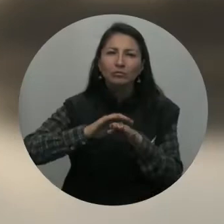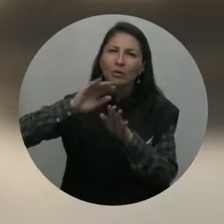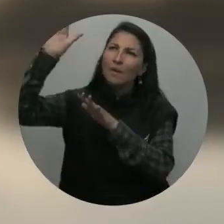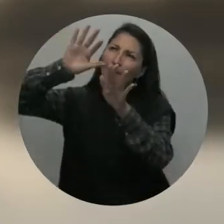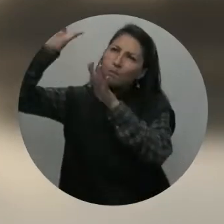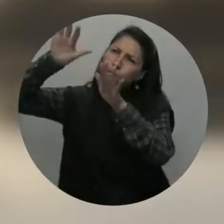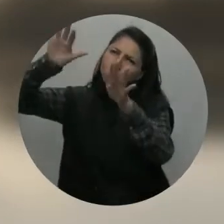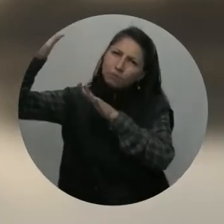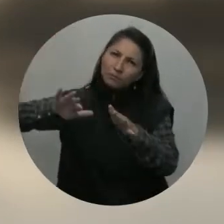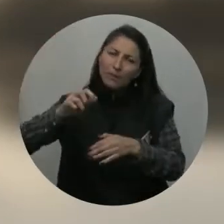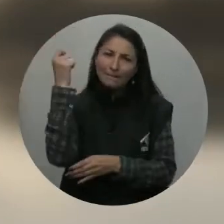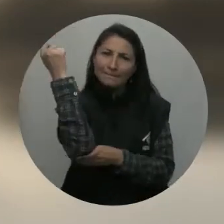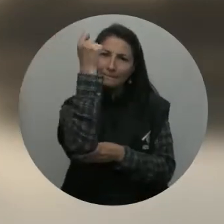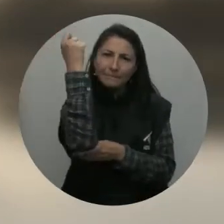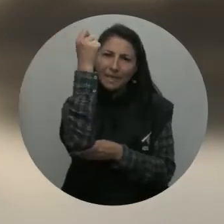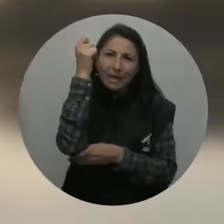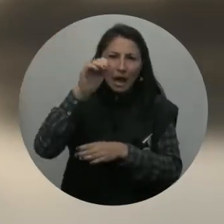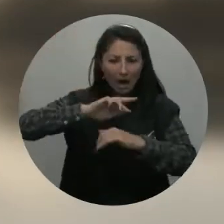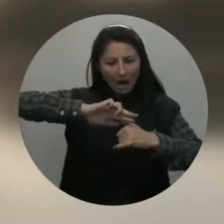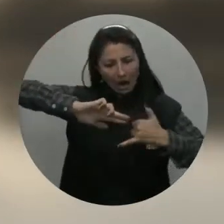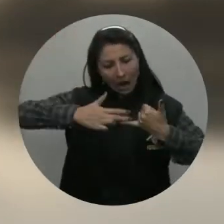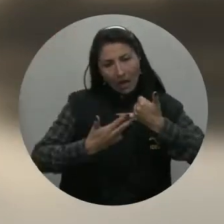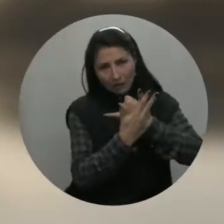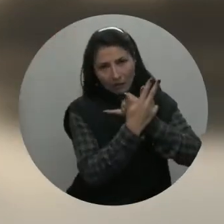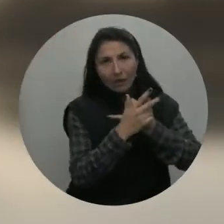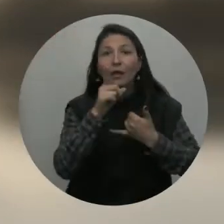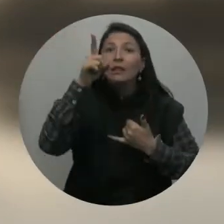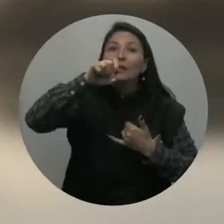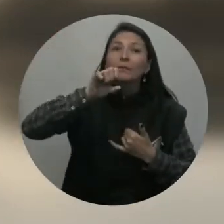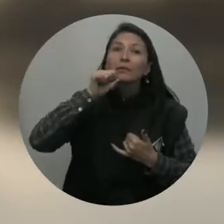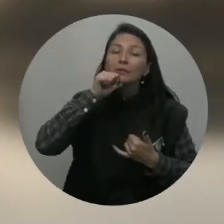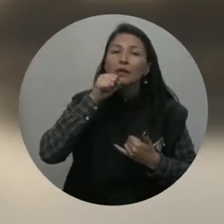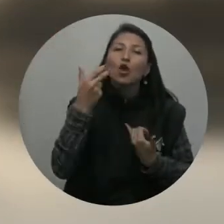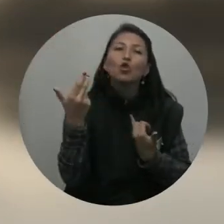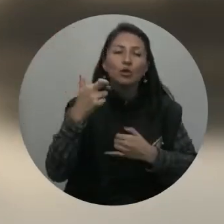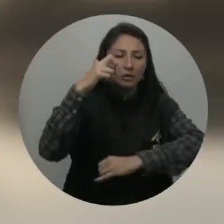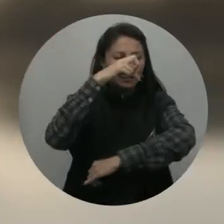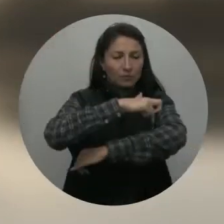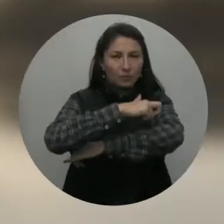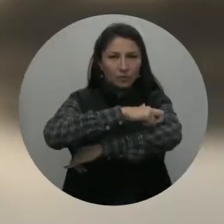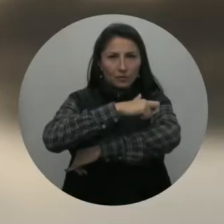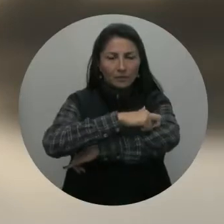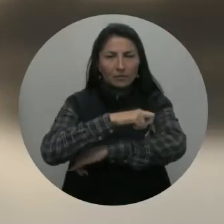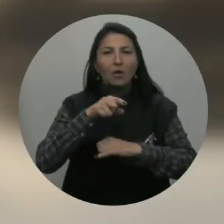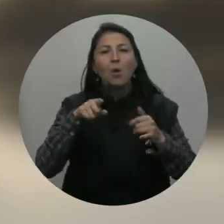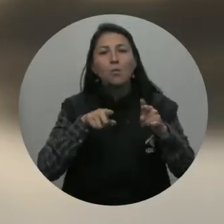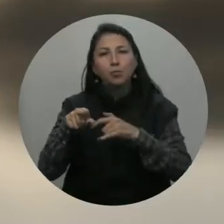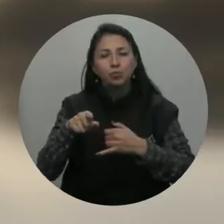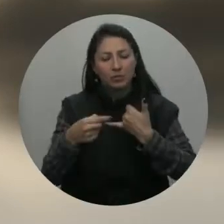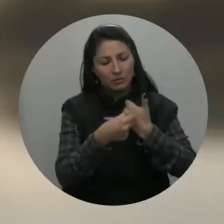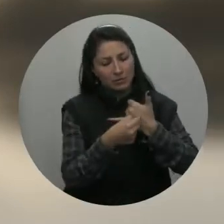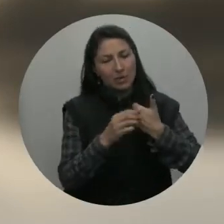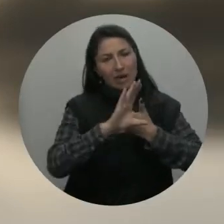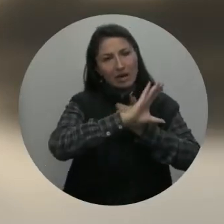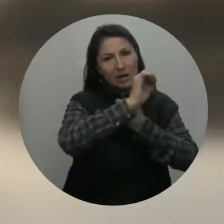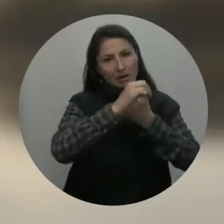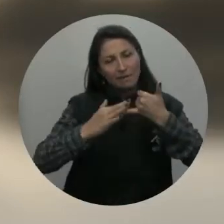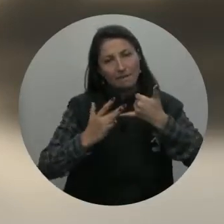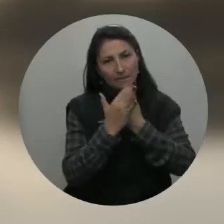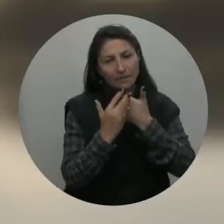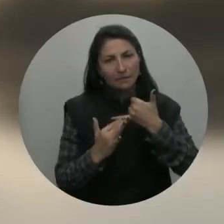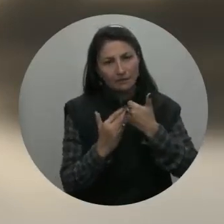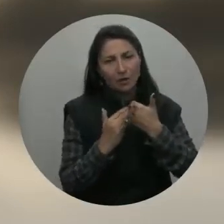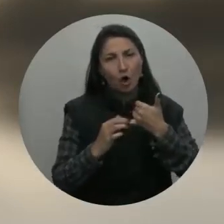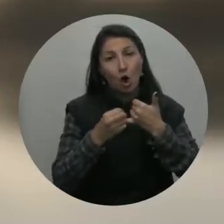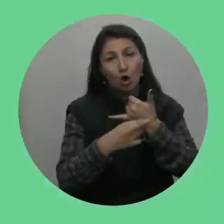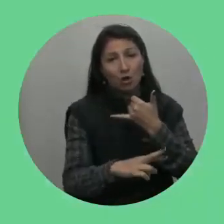Alerta roja por derrumbes en el departamento del Meta y en la región andina Y alerta naranja en el departamento del Putumayo y en las regiones del Caribe, en el